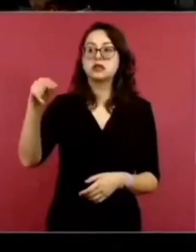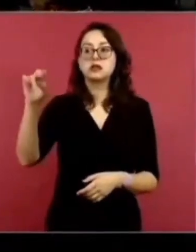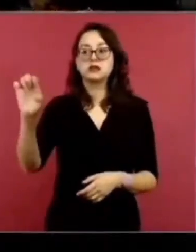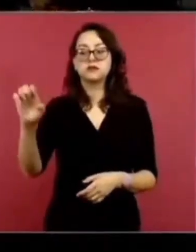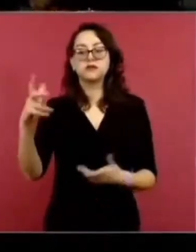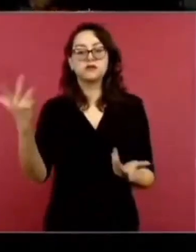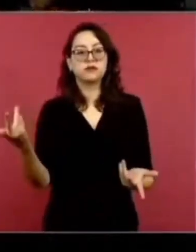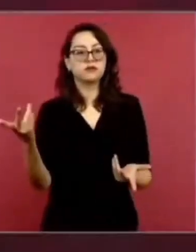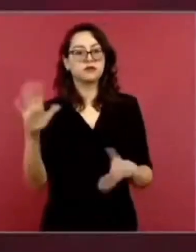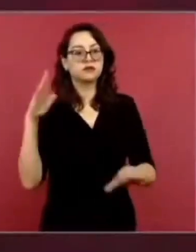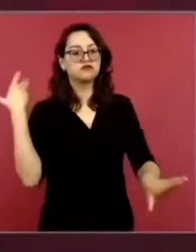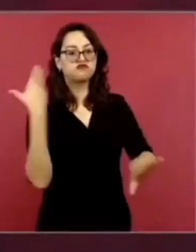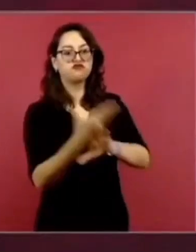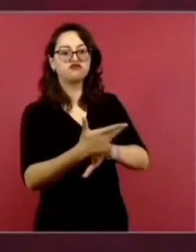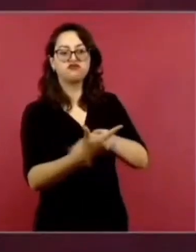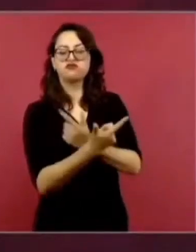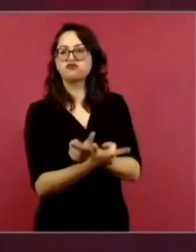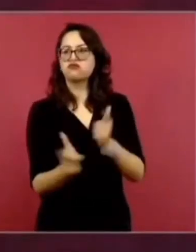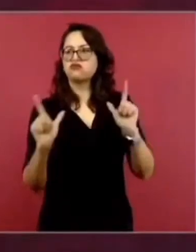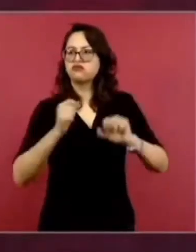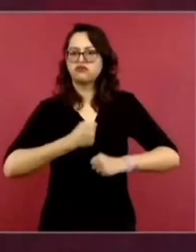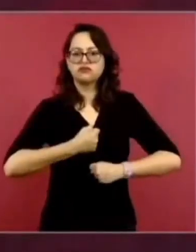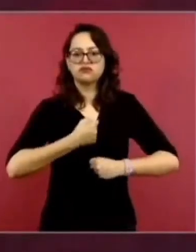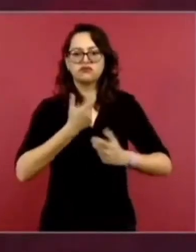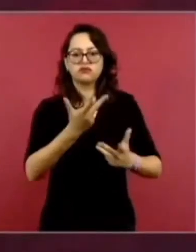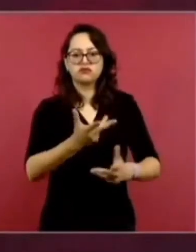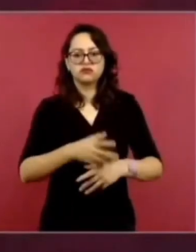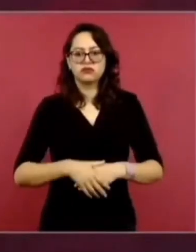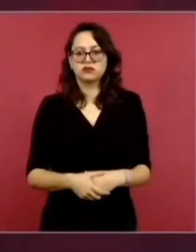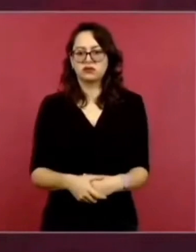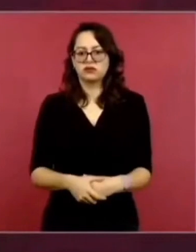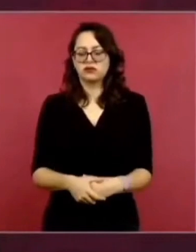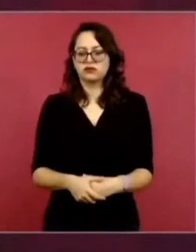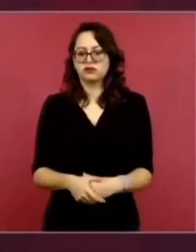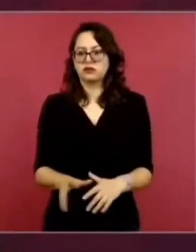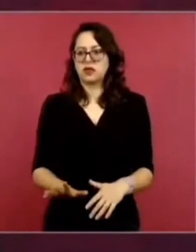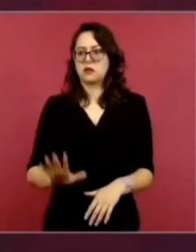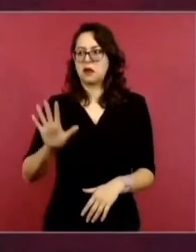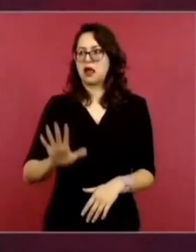Es como el tribunal de la Santa Inquisición.